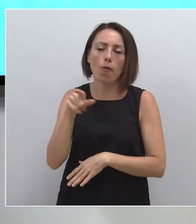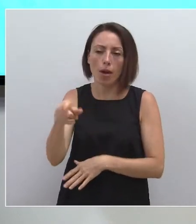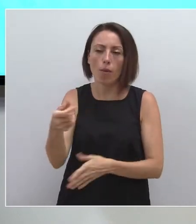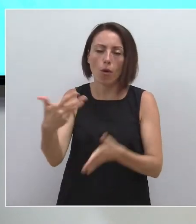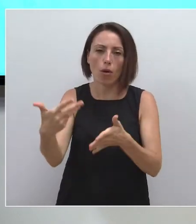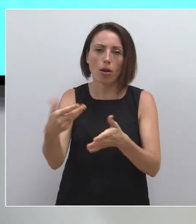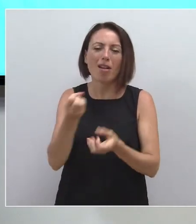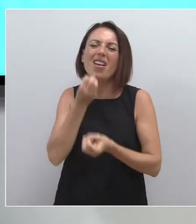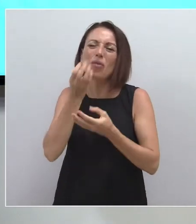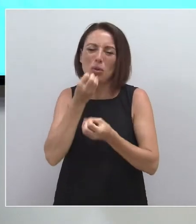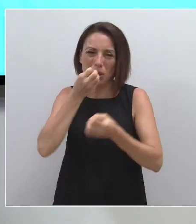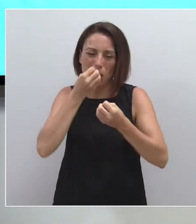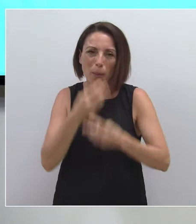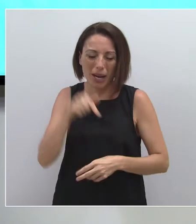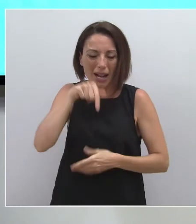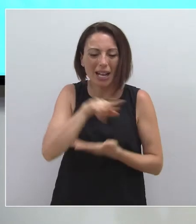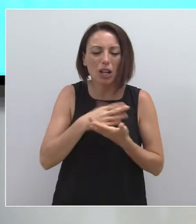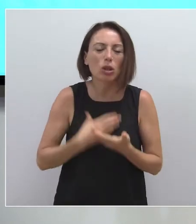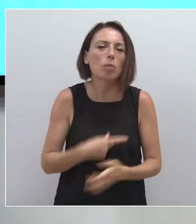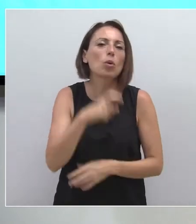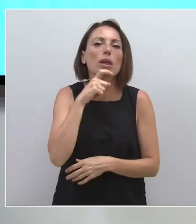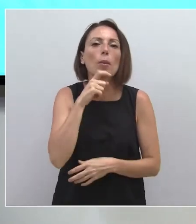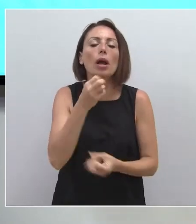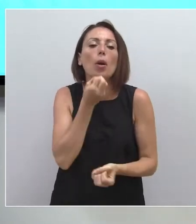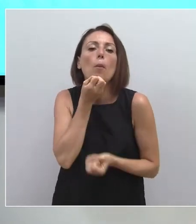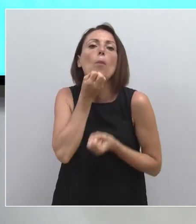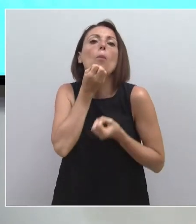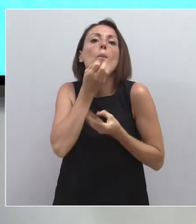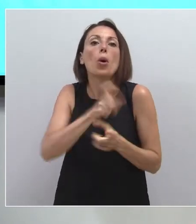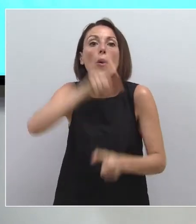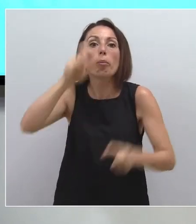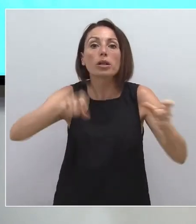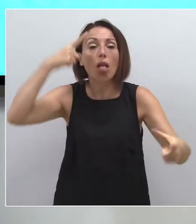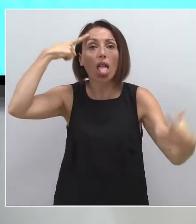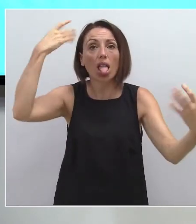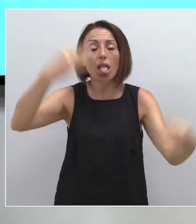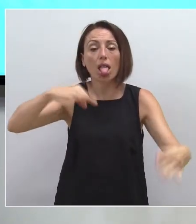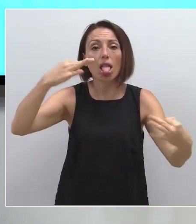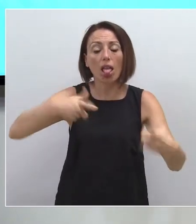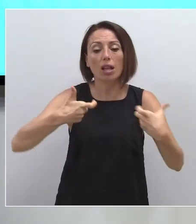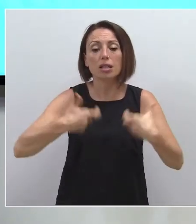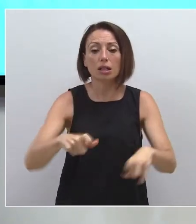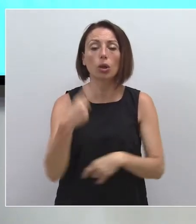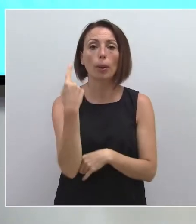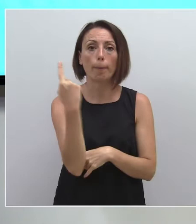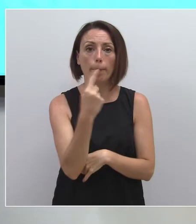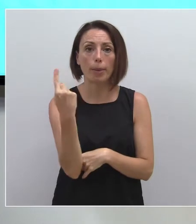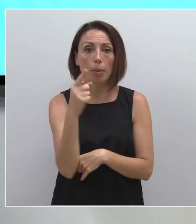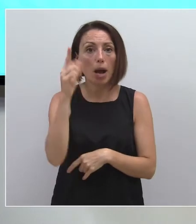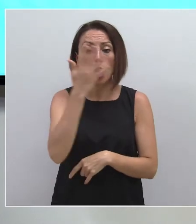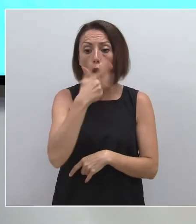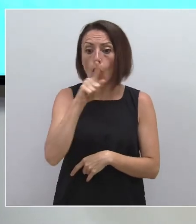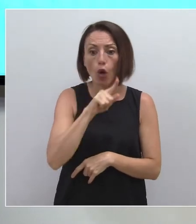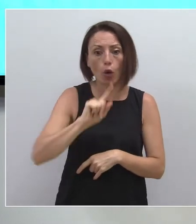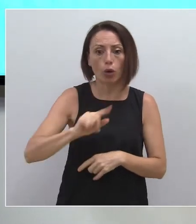estamos haciendo en la región de Murcia. ¿Por qué? Porque este tipo de anuncios a quienes no conocen el sector primario, a quienes no conocen la región de Murcia,